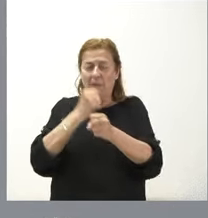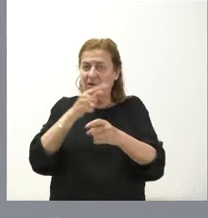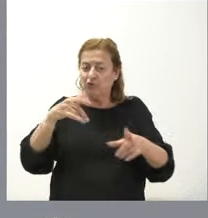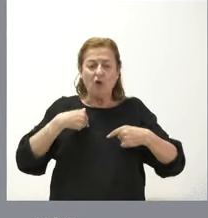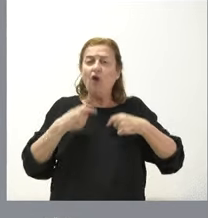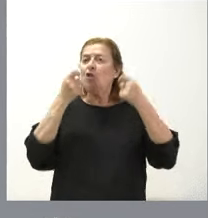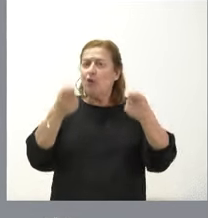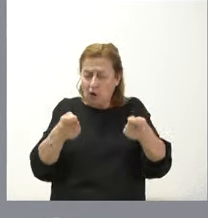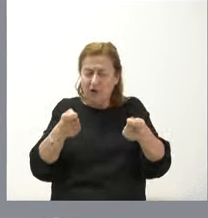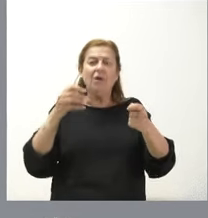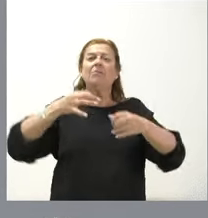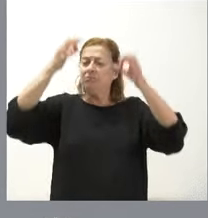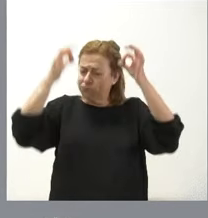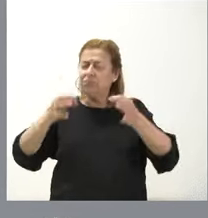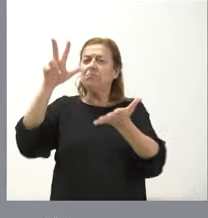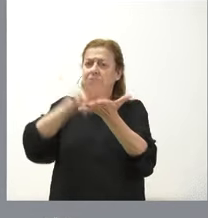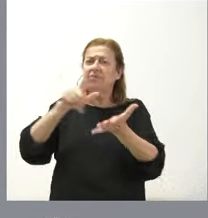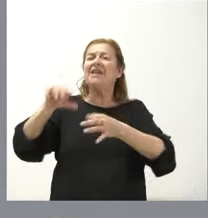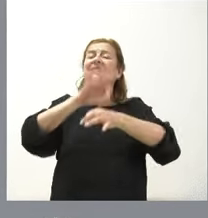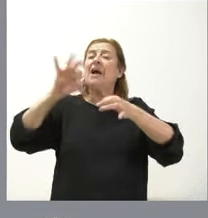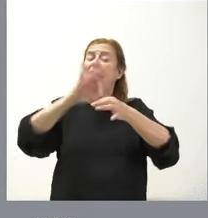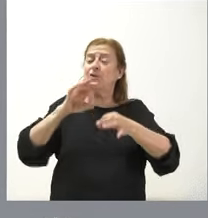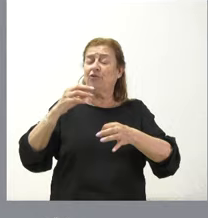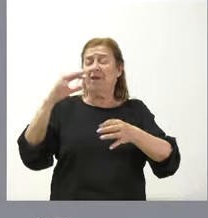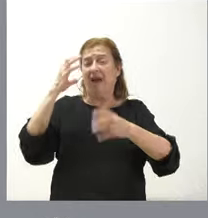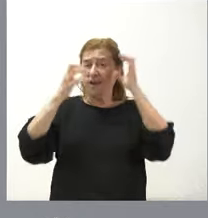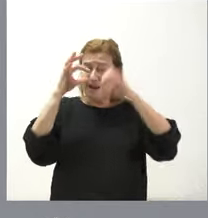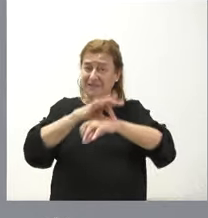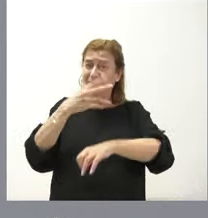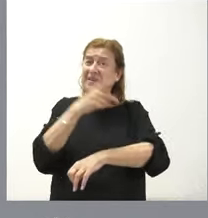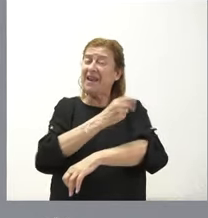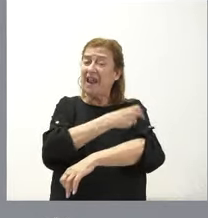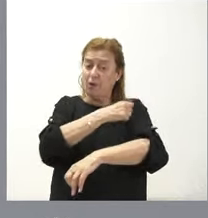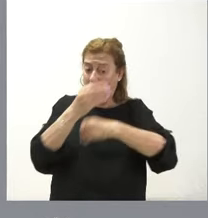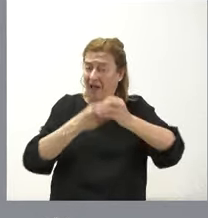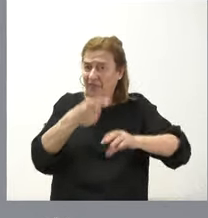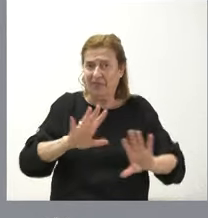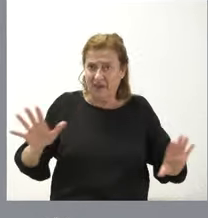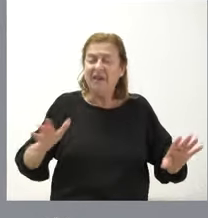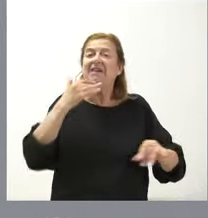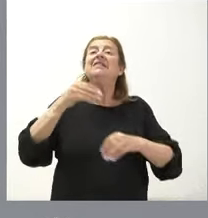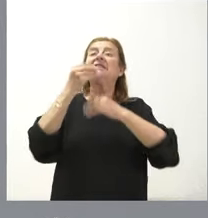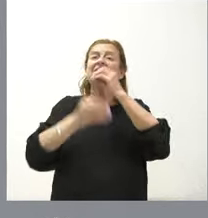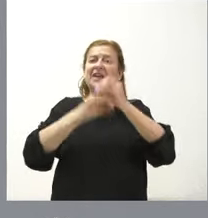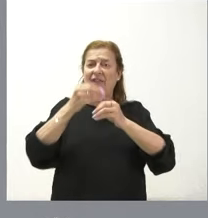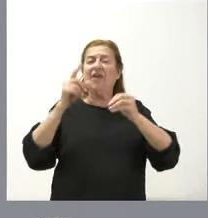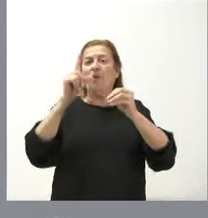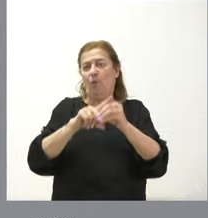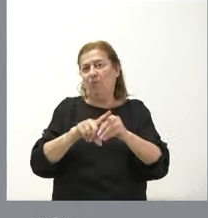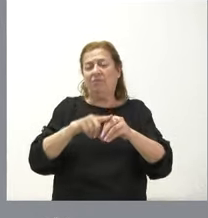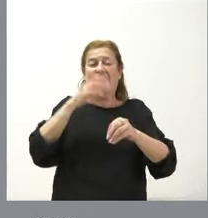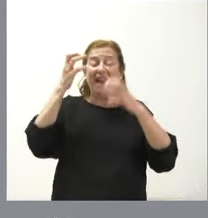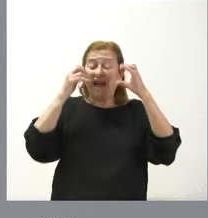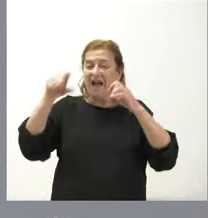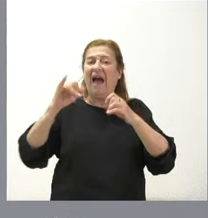plena veracidad a los informes que estos servicios veterinarios nos presenten. Y, en concreto, como les digo, se ha levantado una instrucción en relación con esta granja.